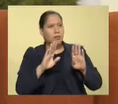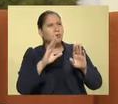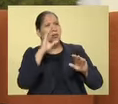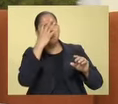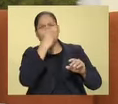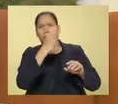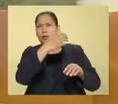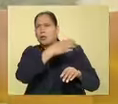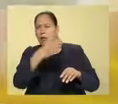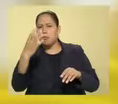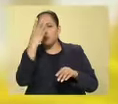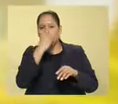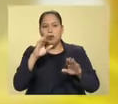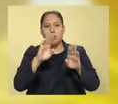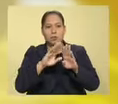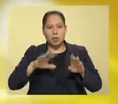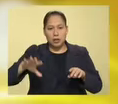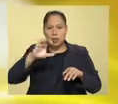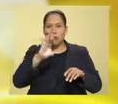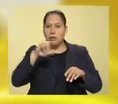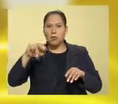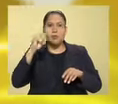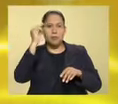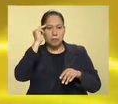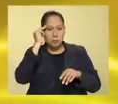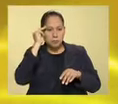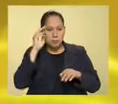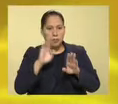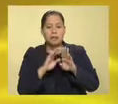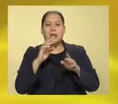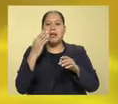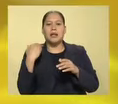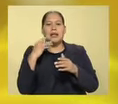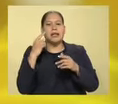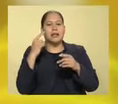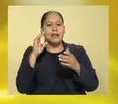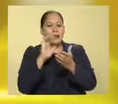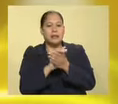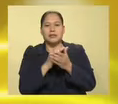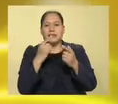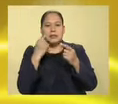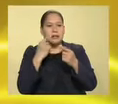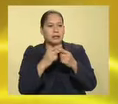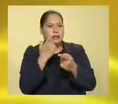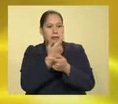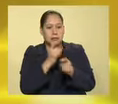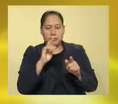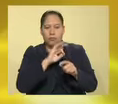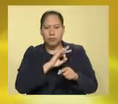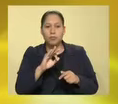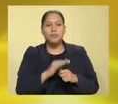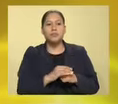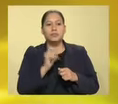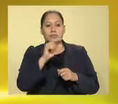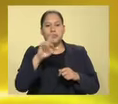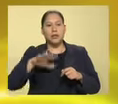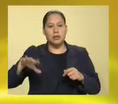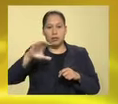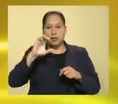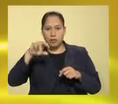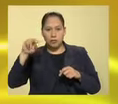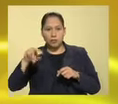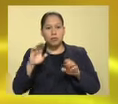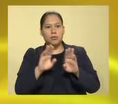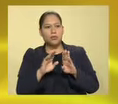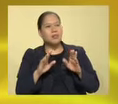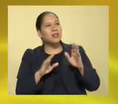preciosos, otra vez en la Riviera Maya, apenas hace dos meses, casi quien pueda, la tenía también en la Riviera Maya. Y bueno, como que la